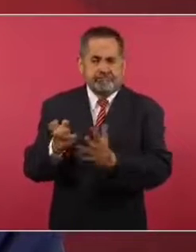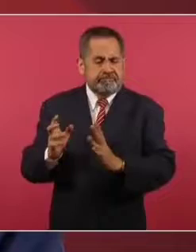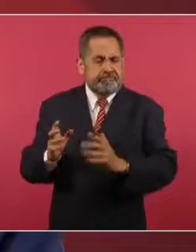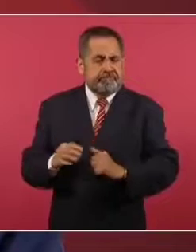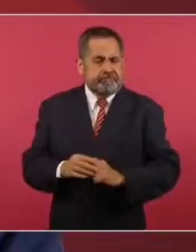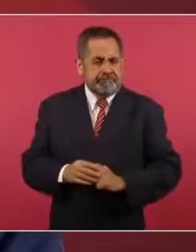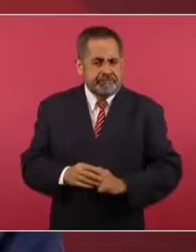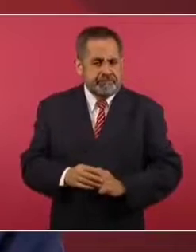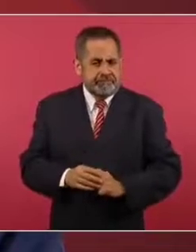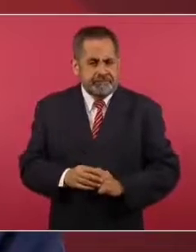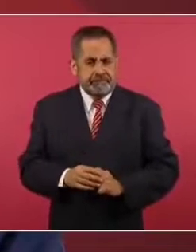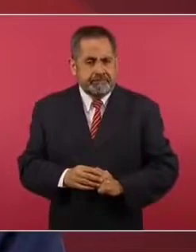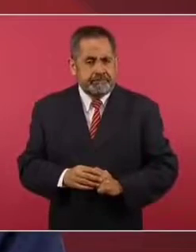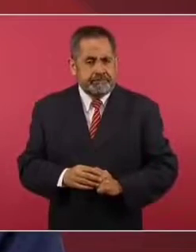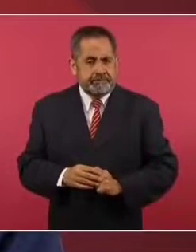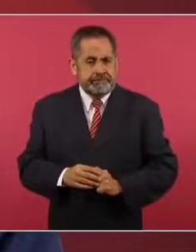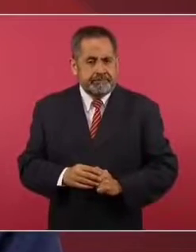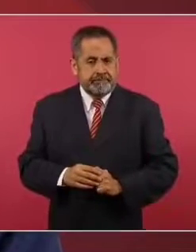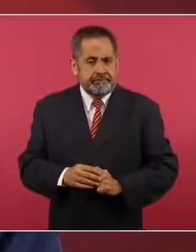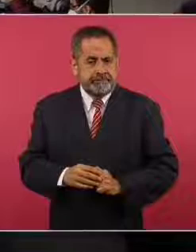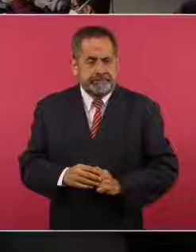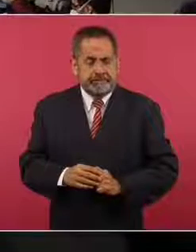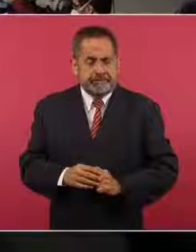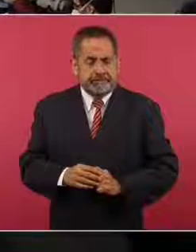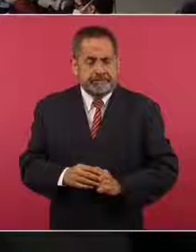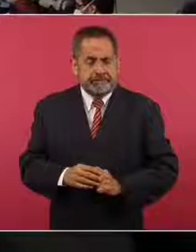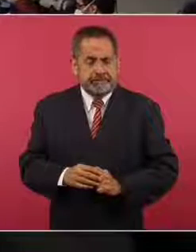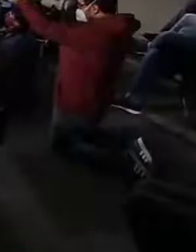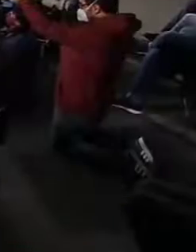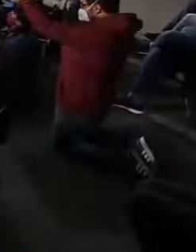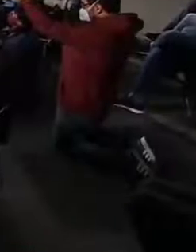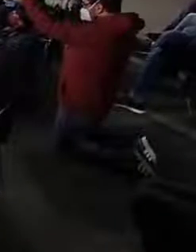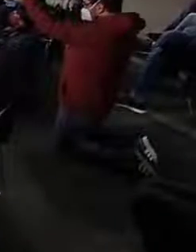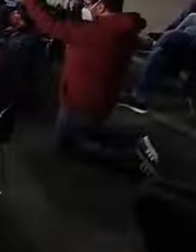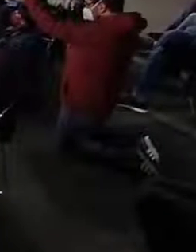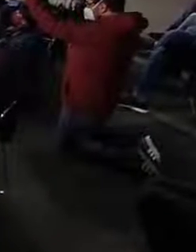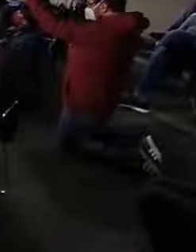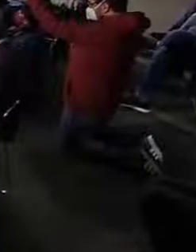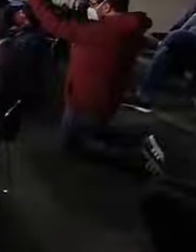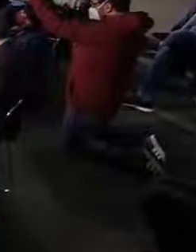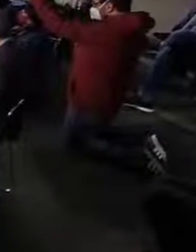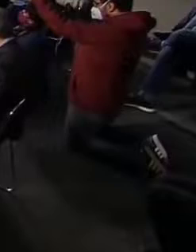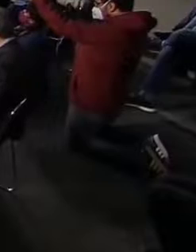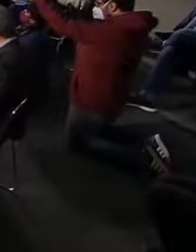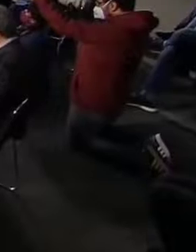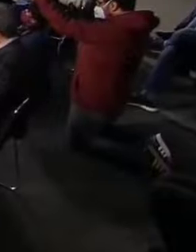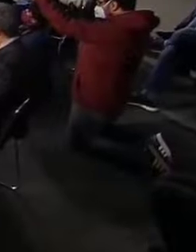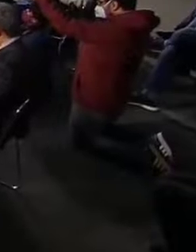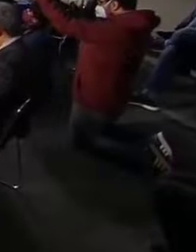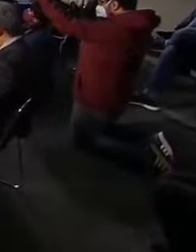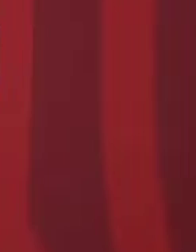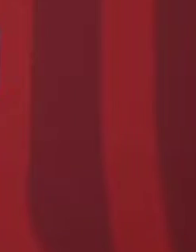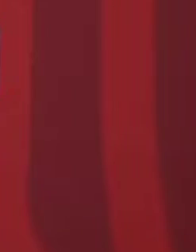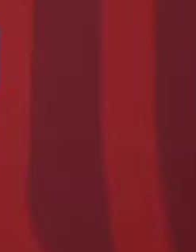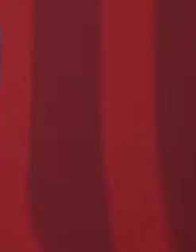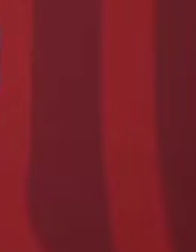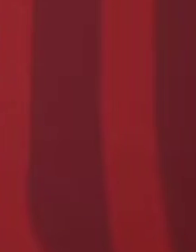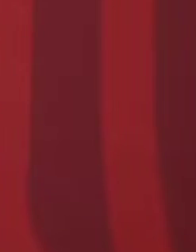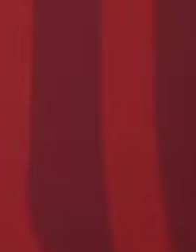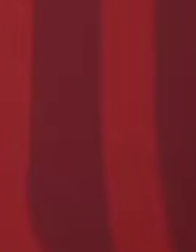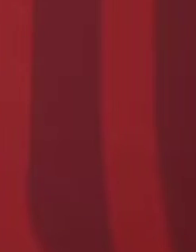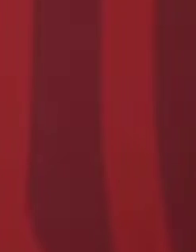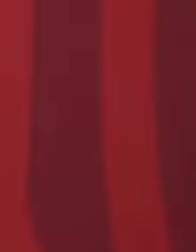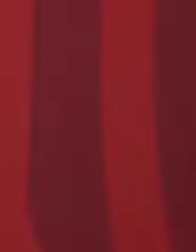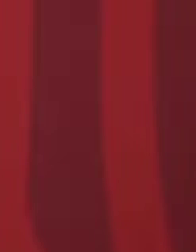le agradezco mucho a los legisladores en